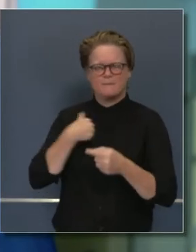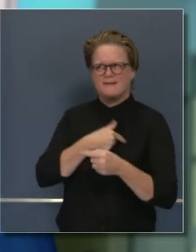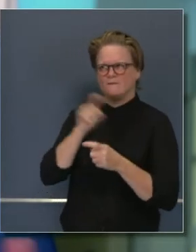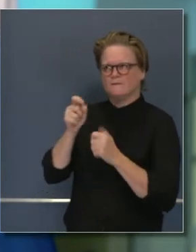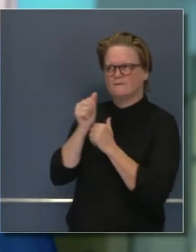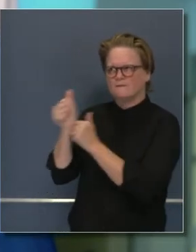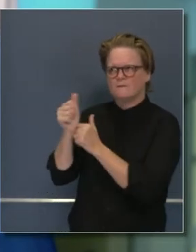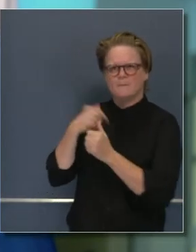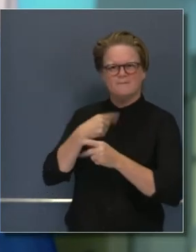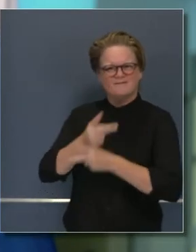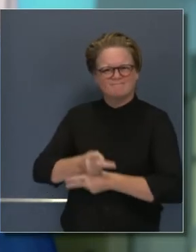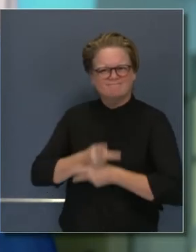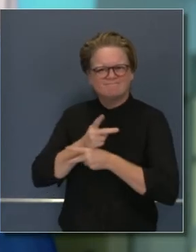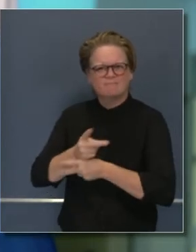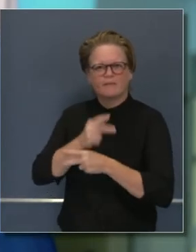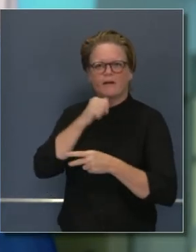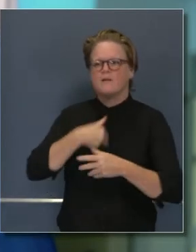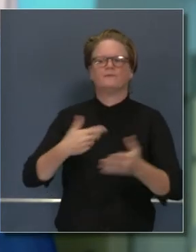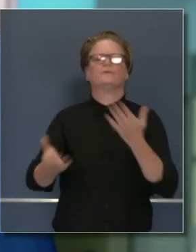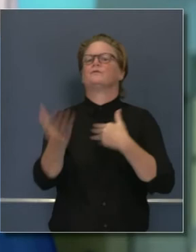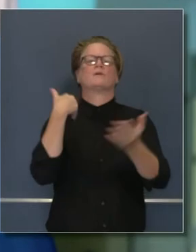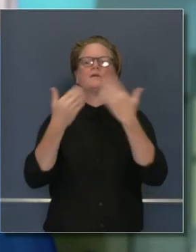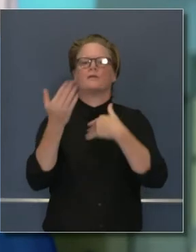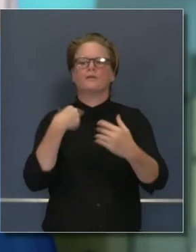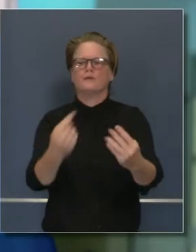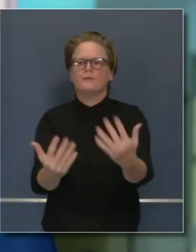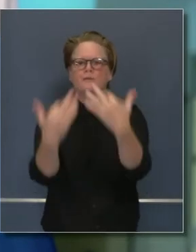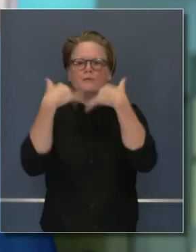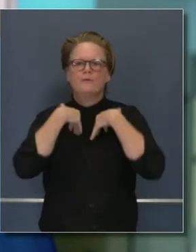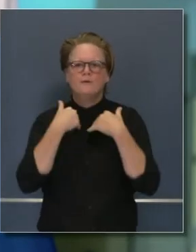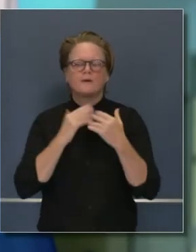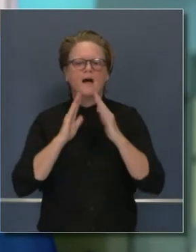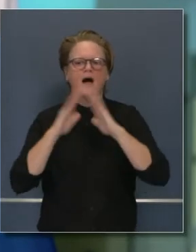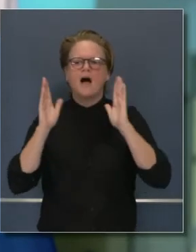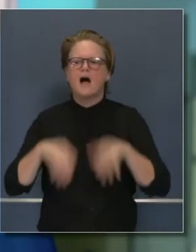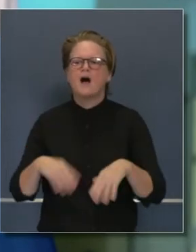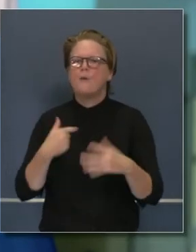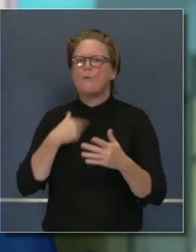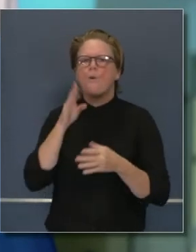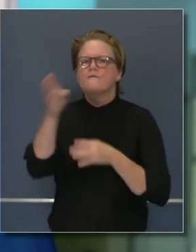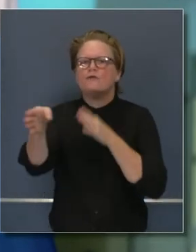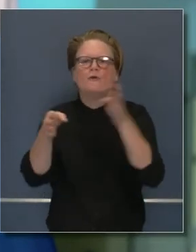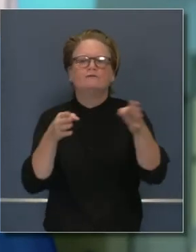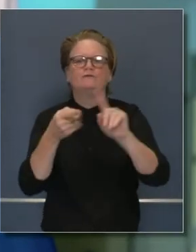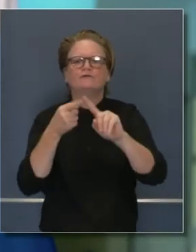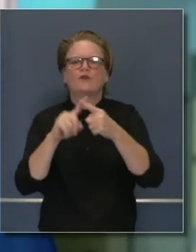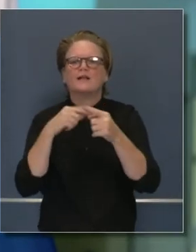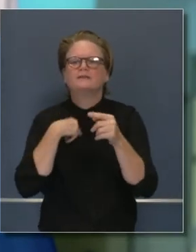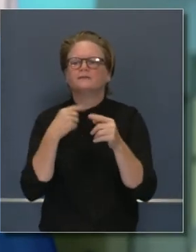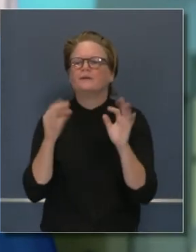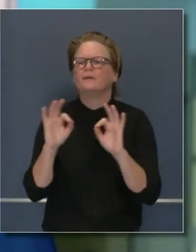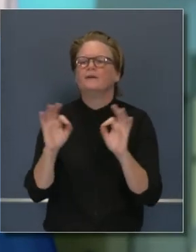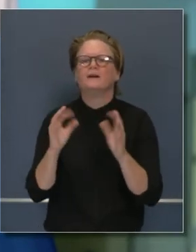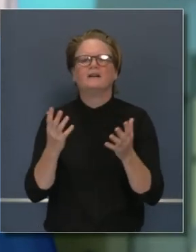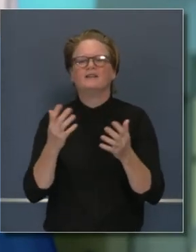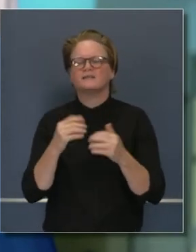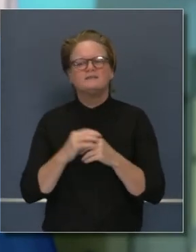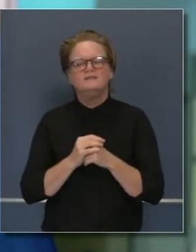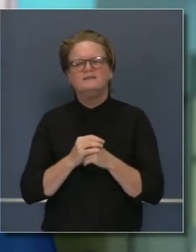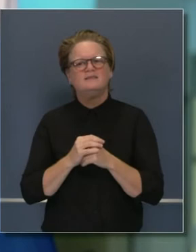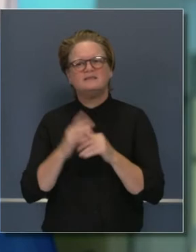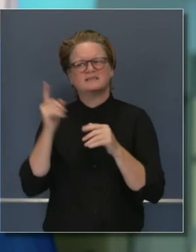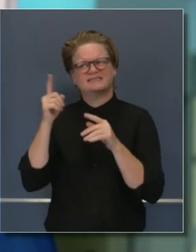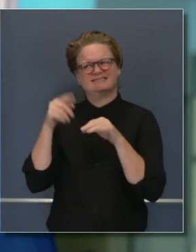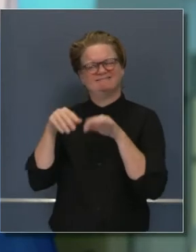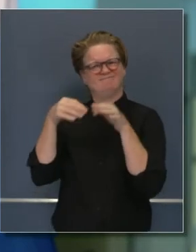de tener cuidado en la aglomeración con otras personas, instando que muchas de esas actividades deben ser al aire libre. Hoy hizo